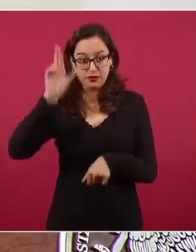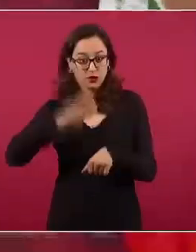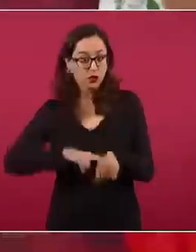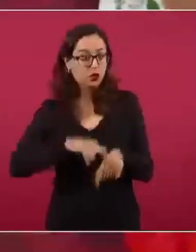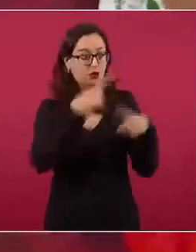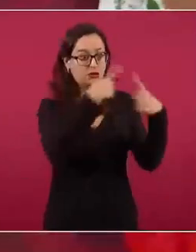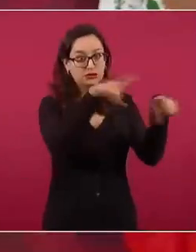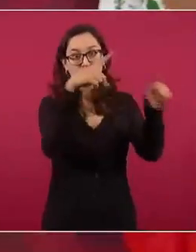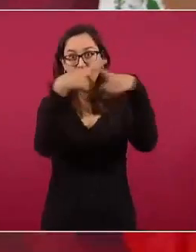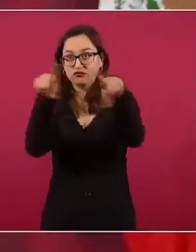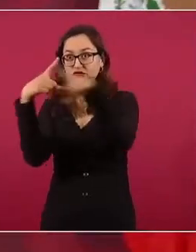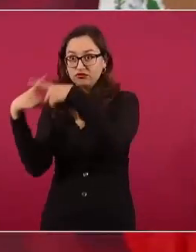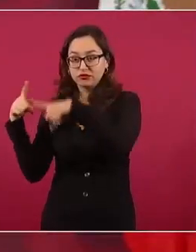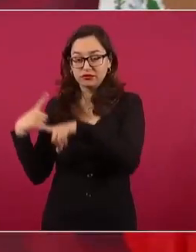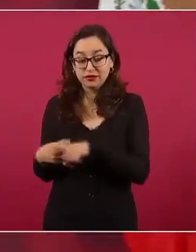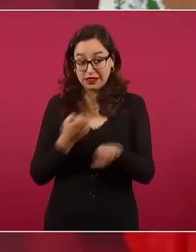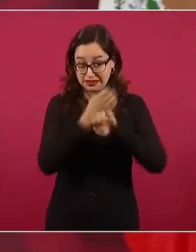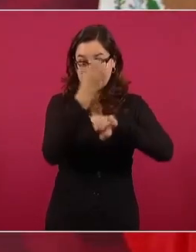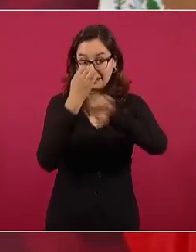ayudaron